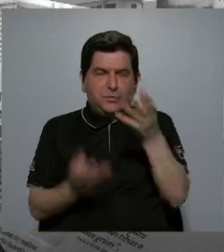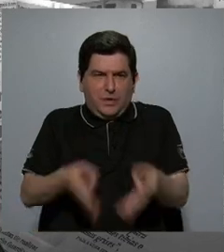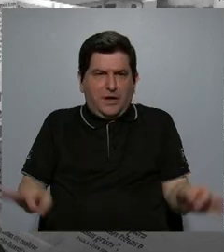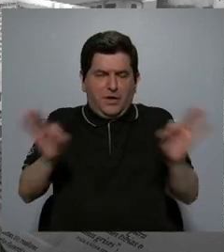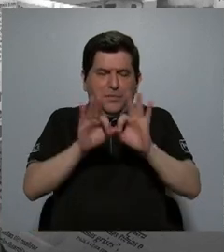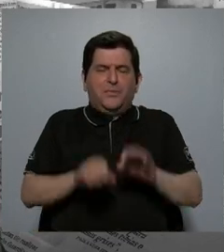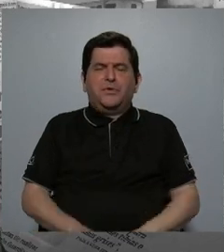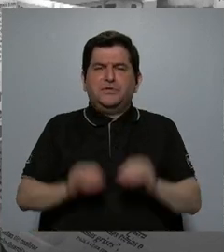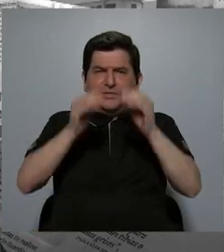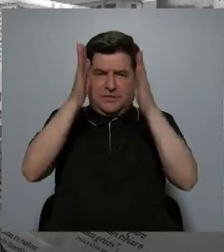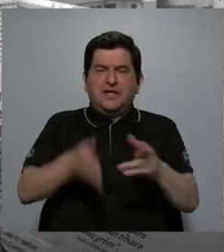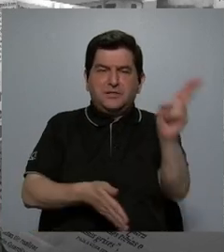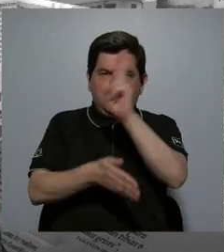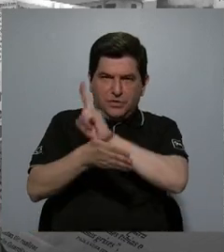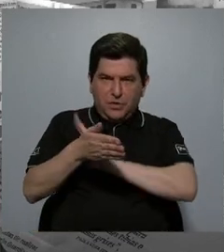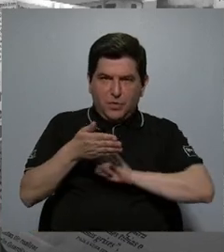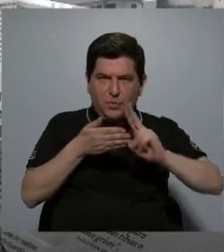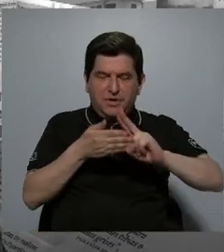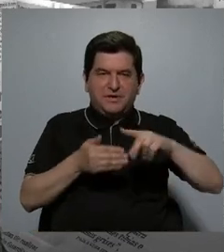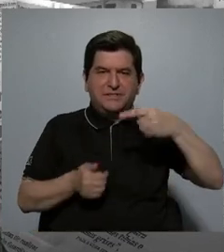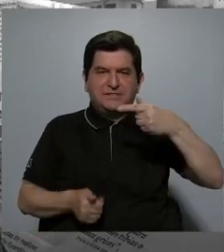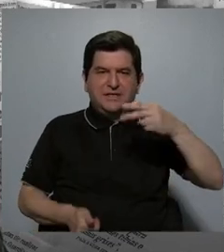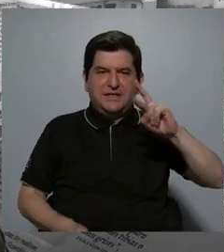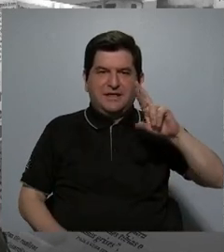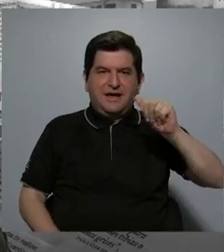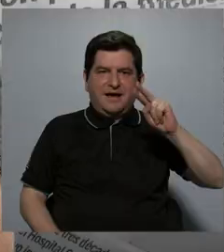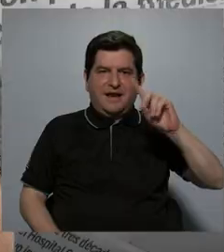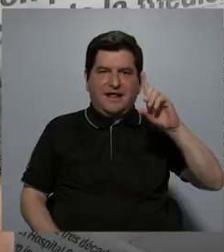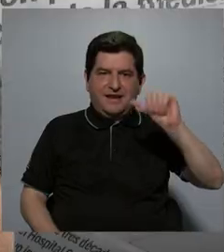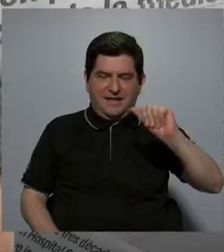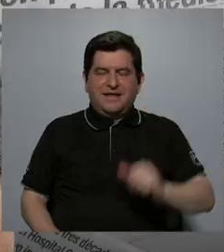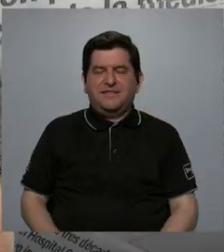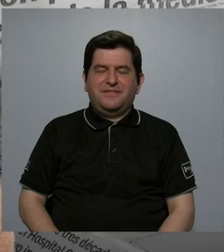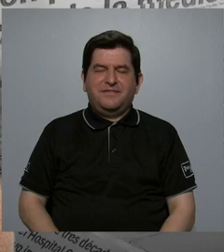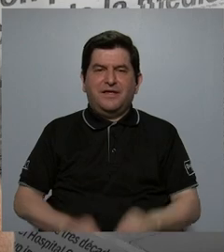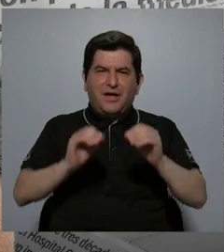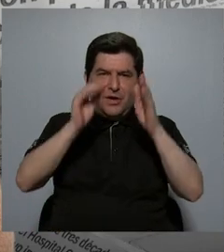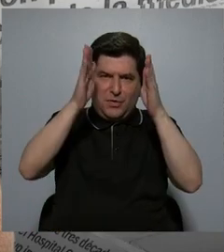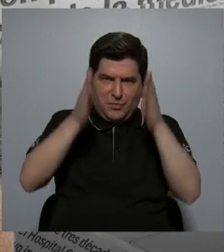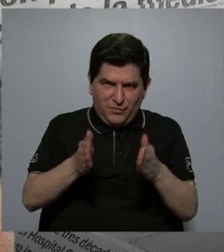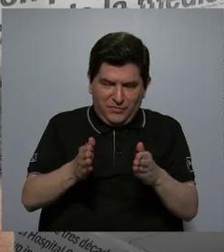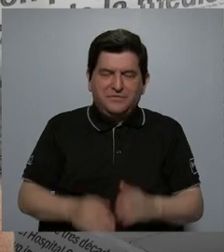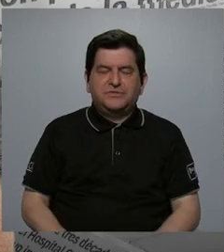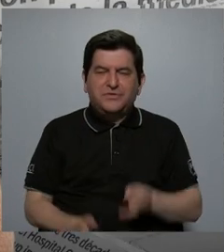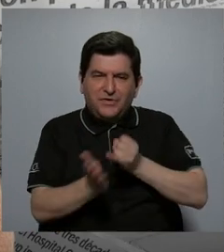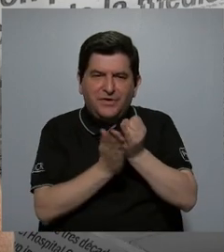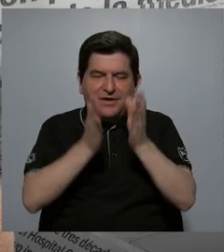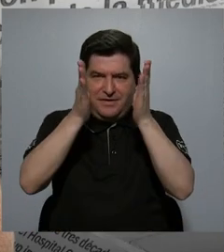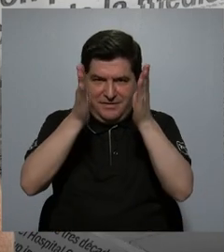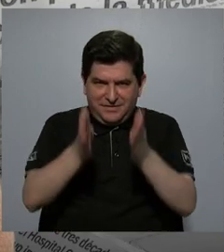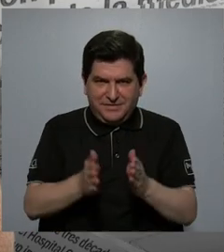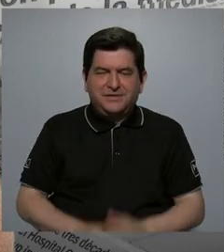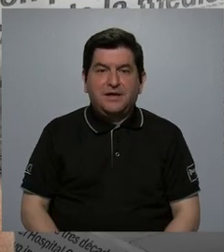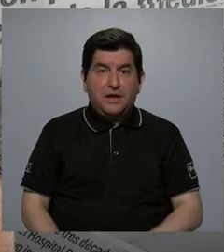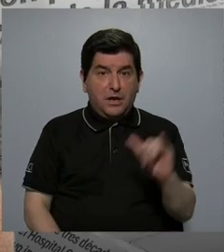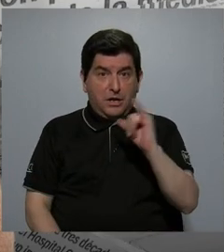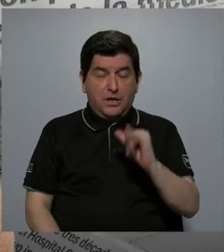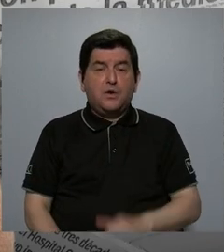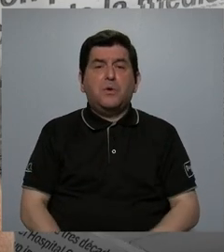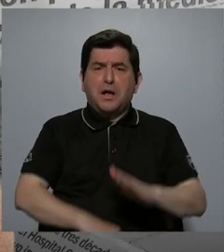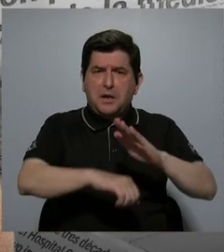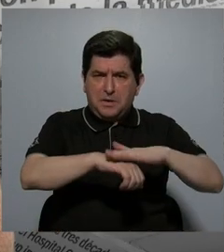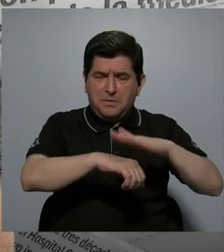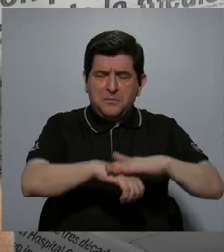de la Universidad de Granada, catedrática, docente e investigadora, quien también ha hecho